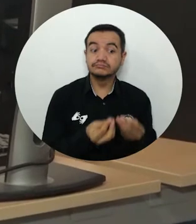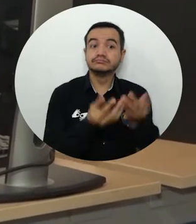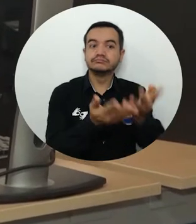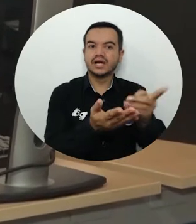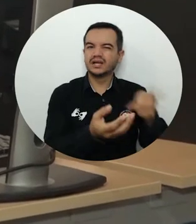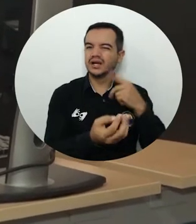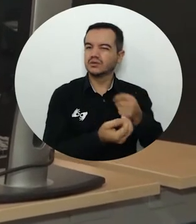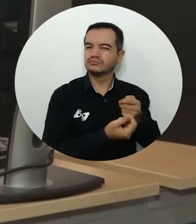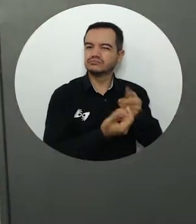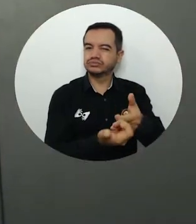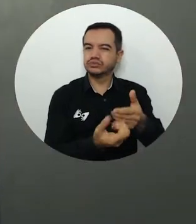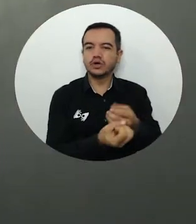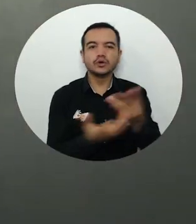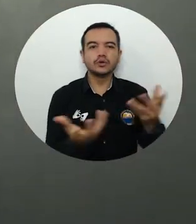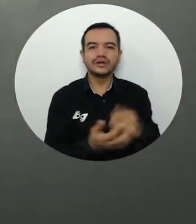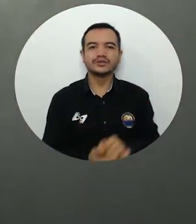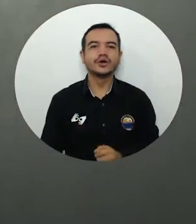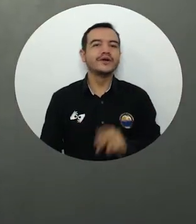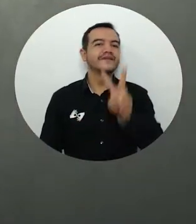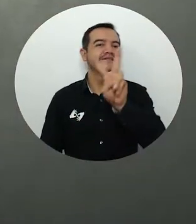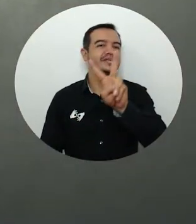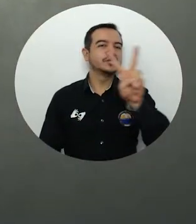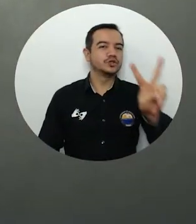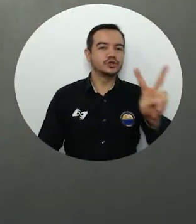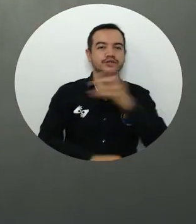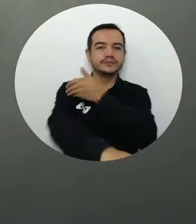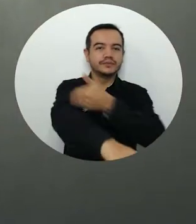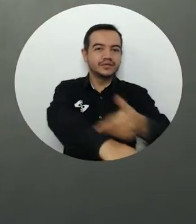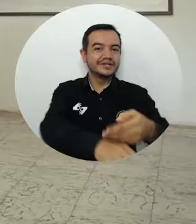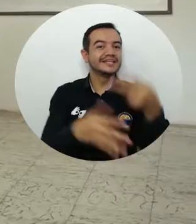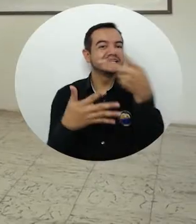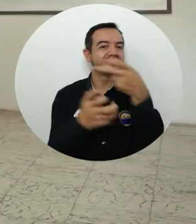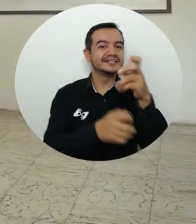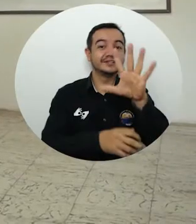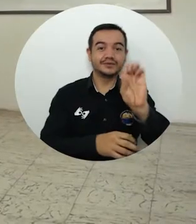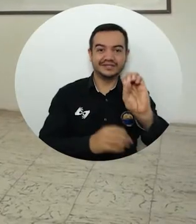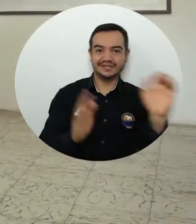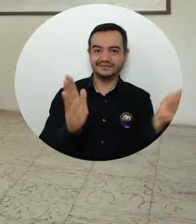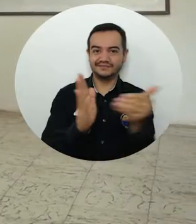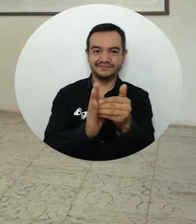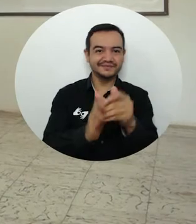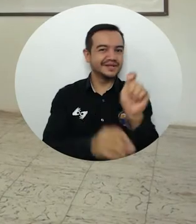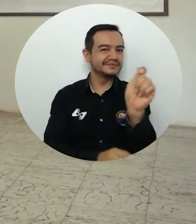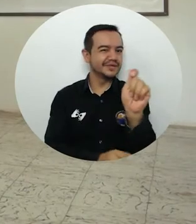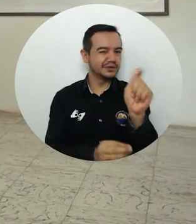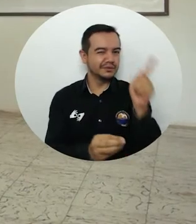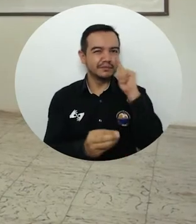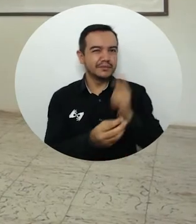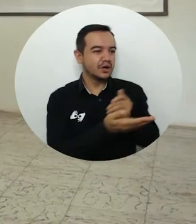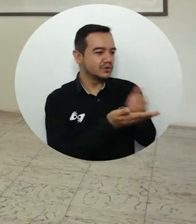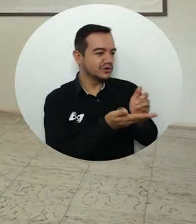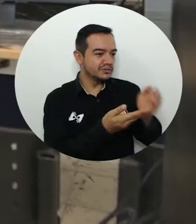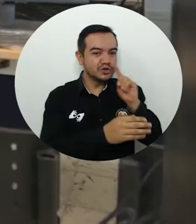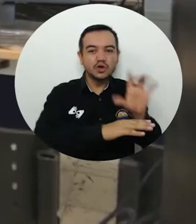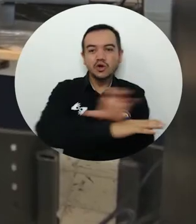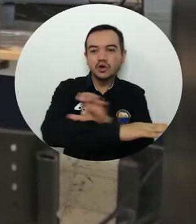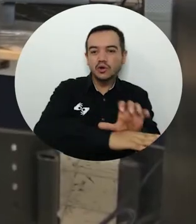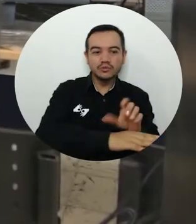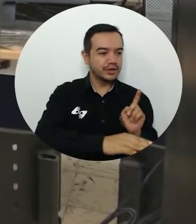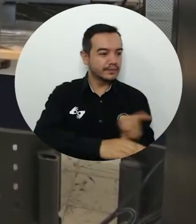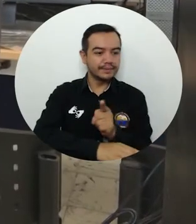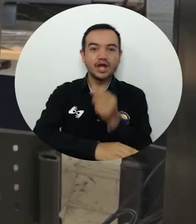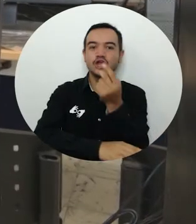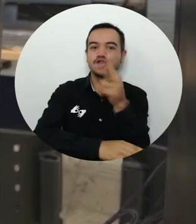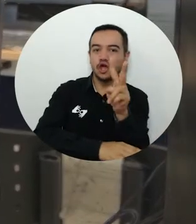jóvenes, tuvo una inversión de 22.750.000 pesos utilizados para la adquisición de 12 computadores de